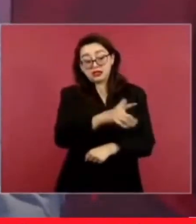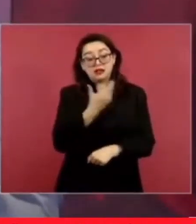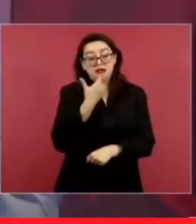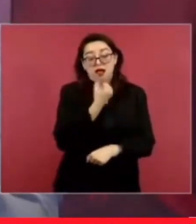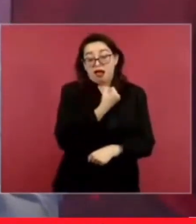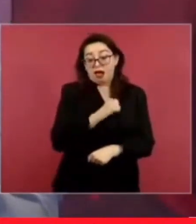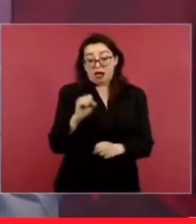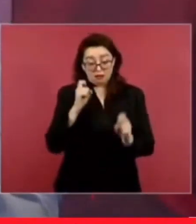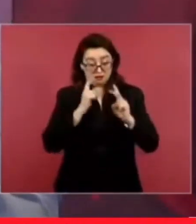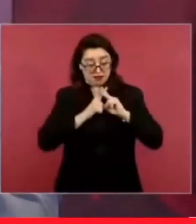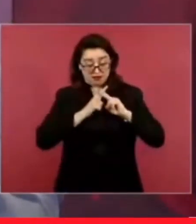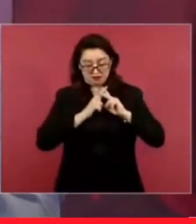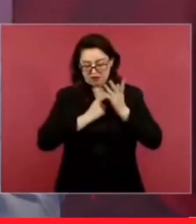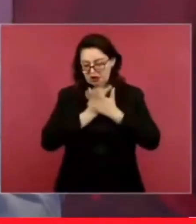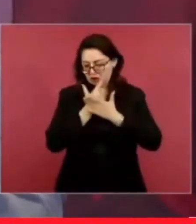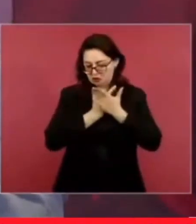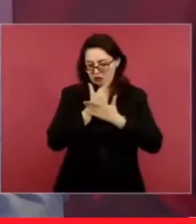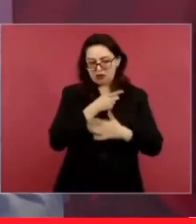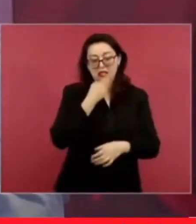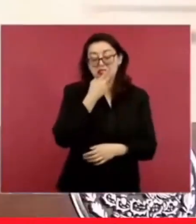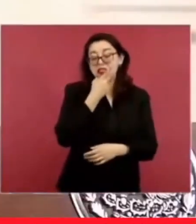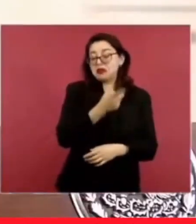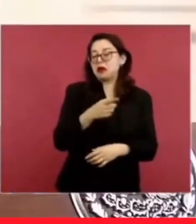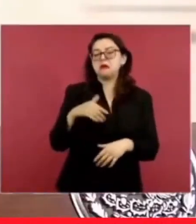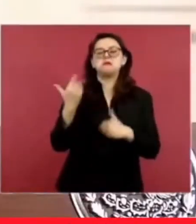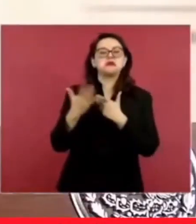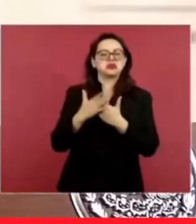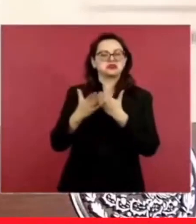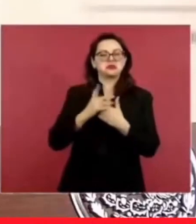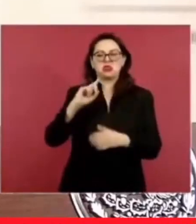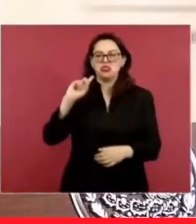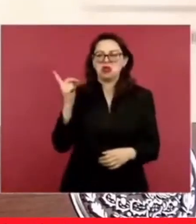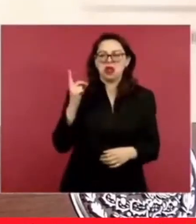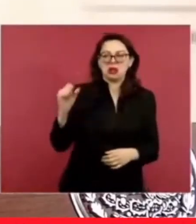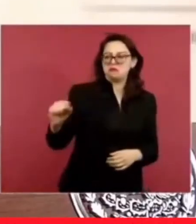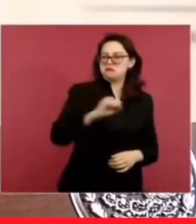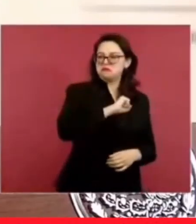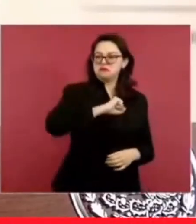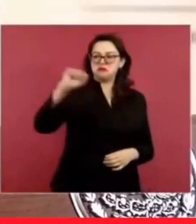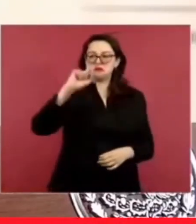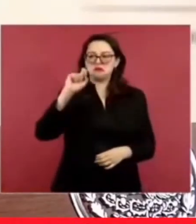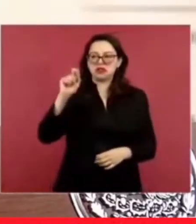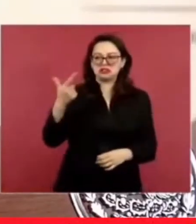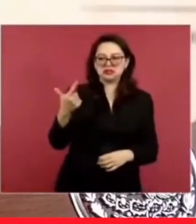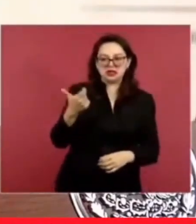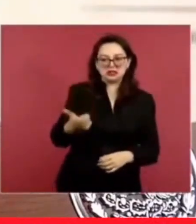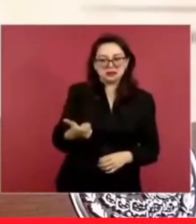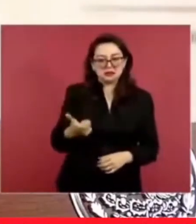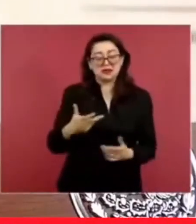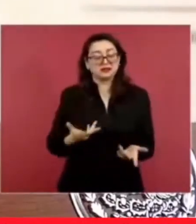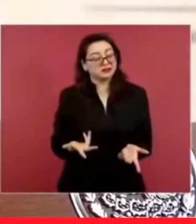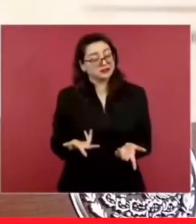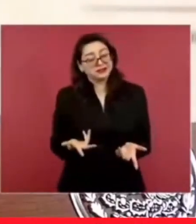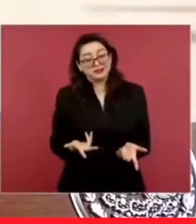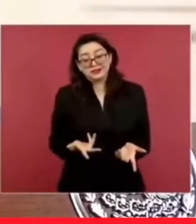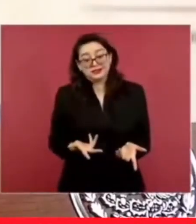Temas económicos, este, todos, todos, todos, todos, están. Este Soto,